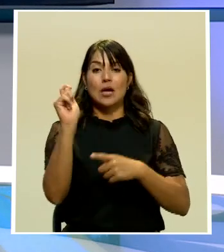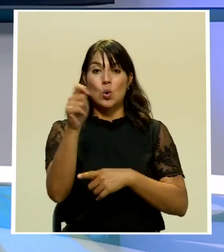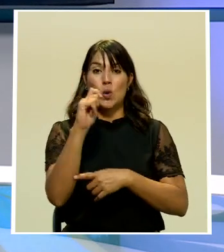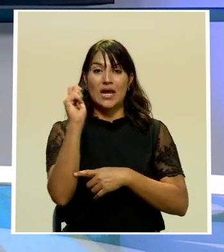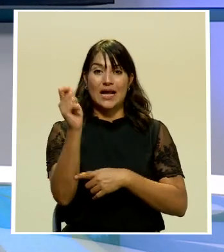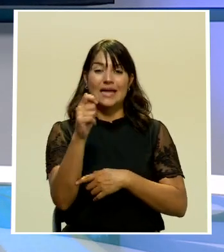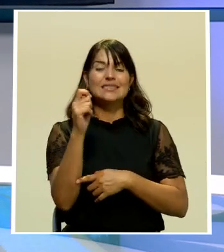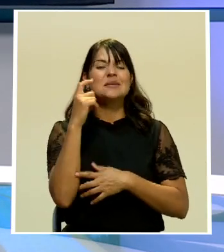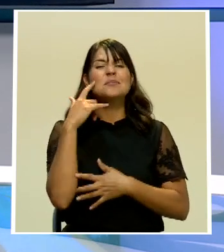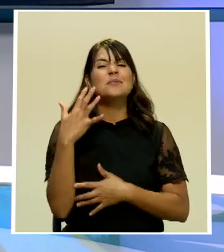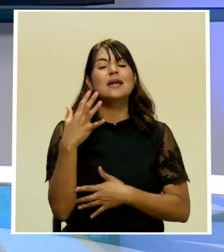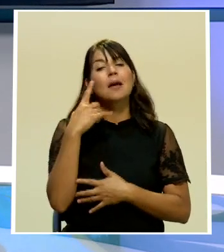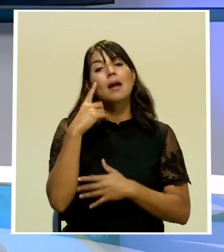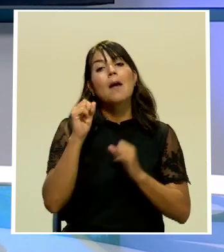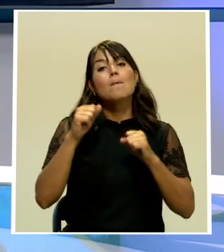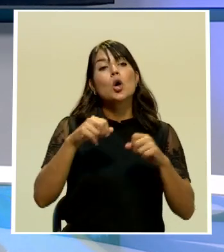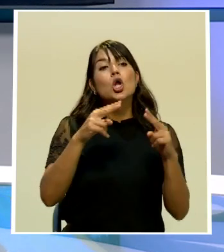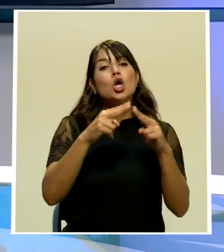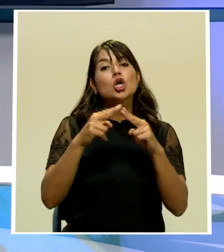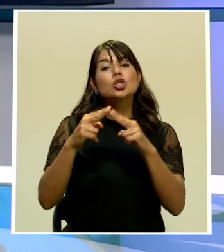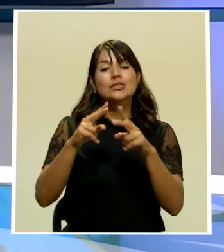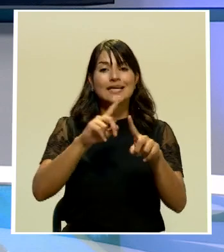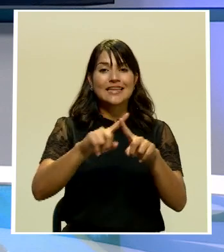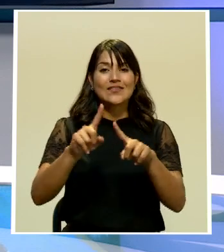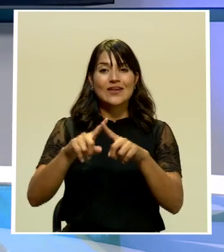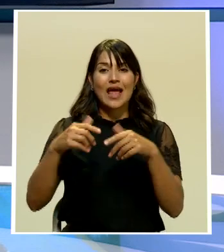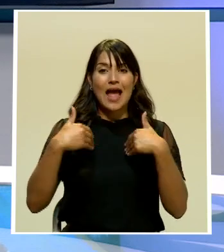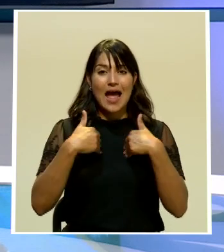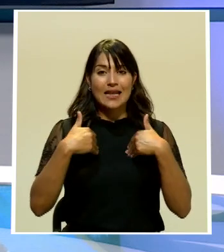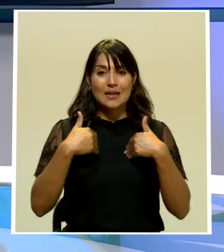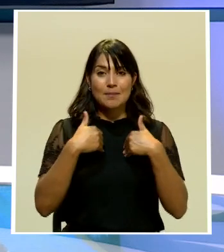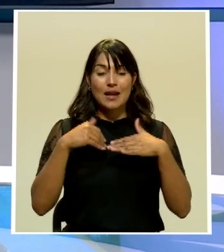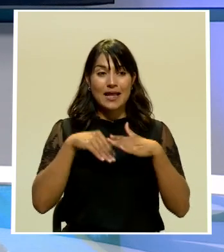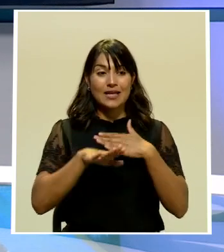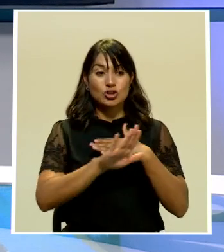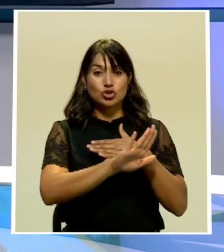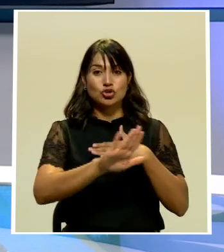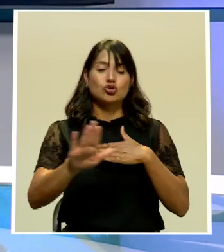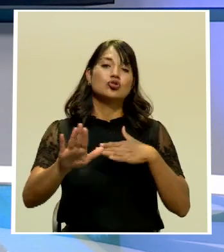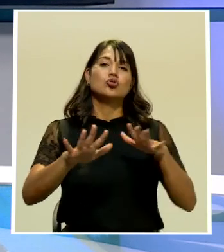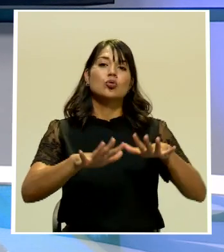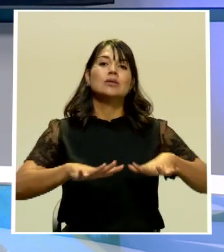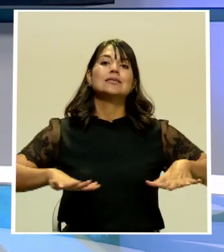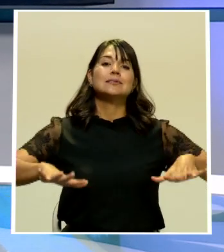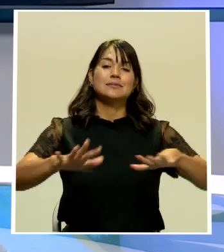para conocer diversas especies en su propio hábitat natural